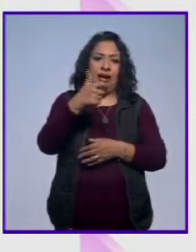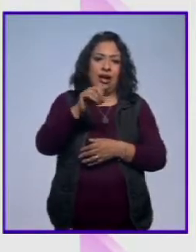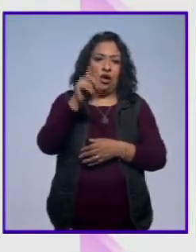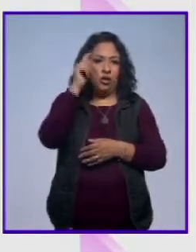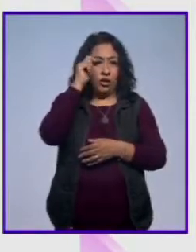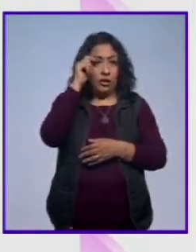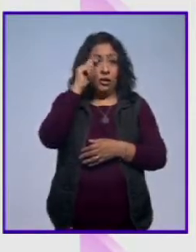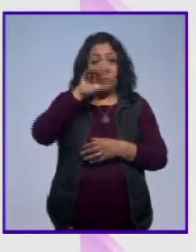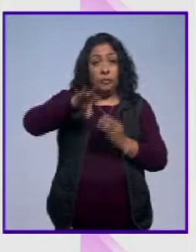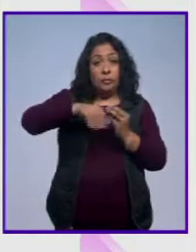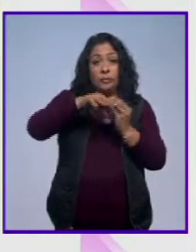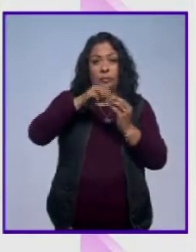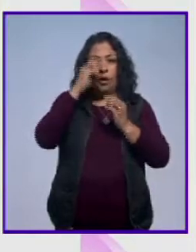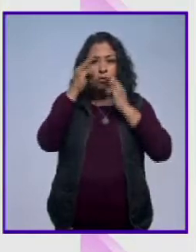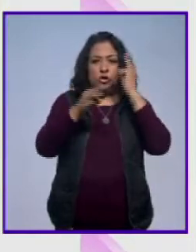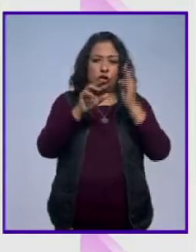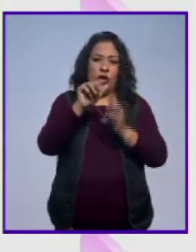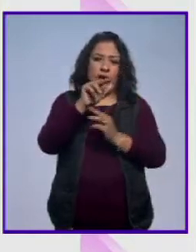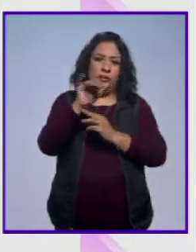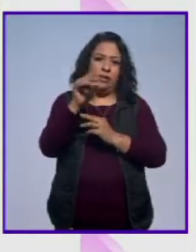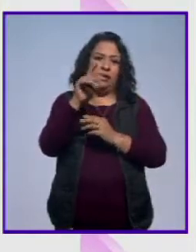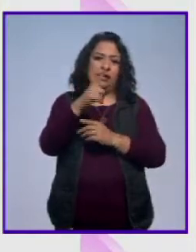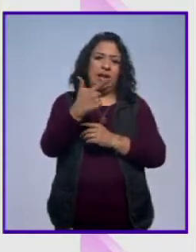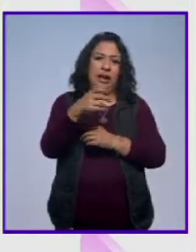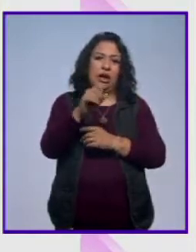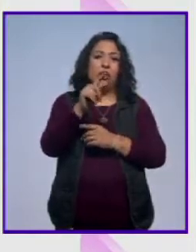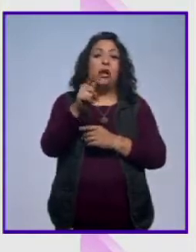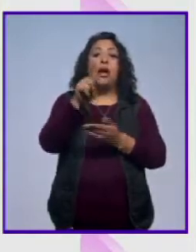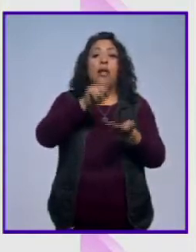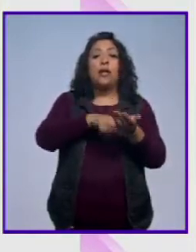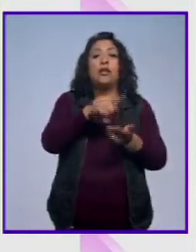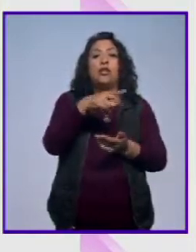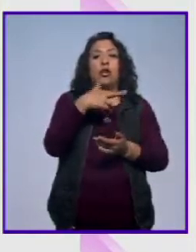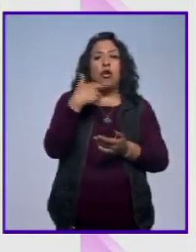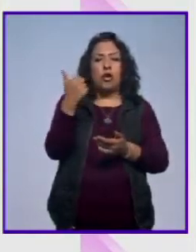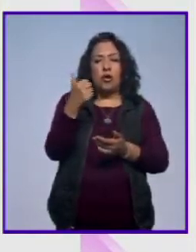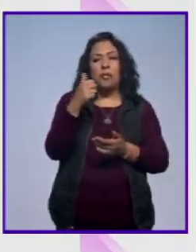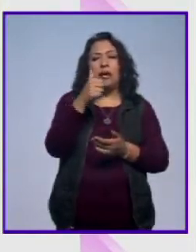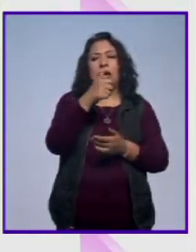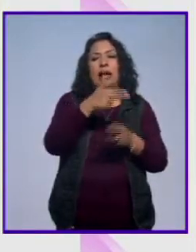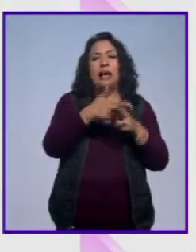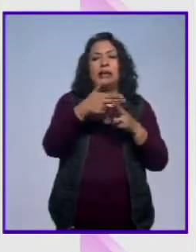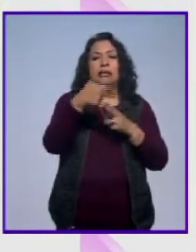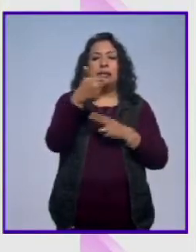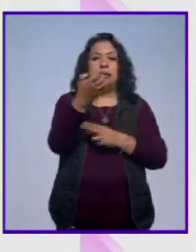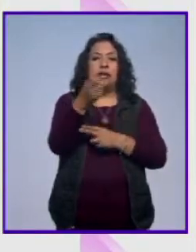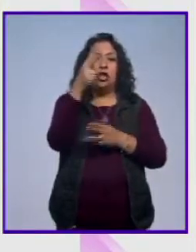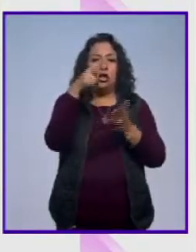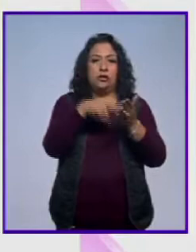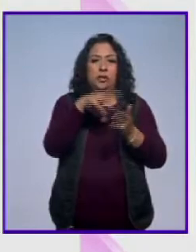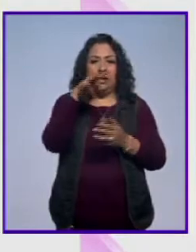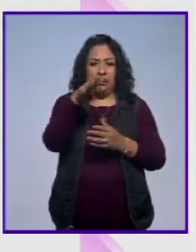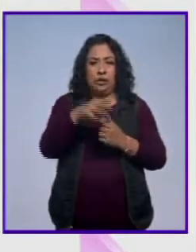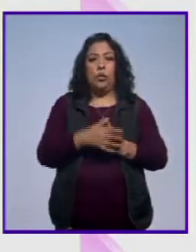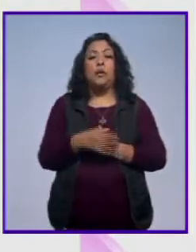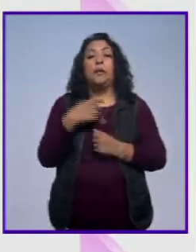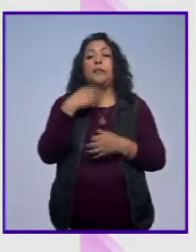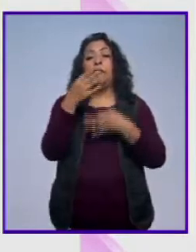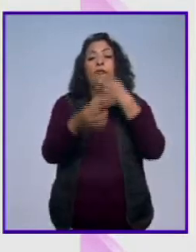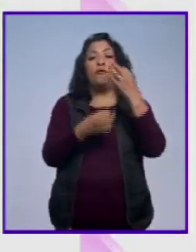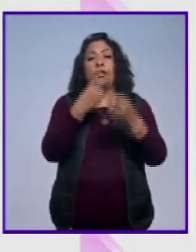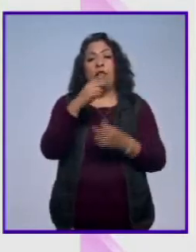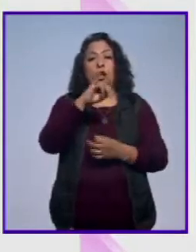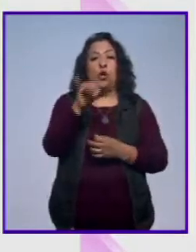colección del Museo Animista del Lago de Texcoco permanecerá en Mucarroma hasta el 6 de enero de 2019. Noticias 22,